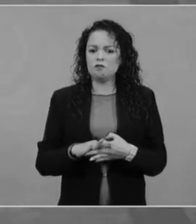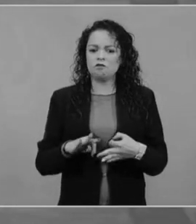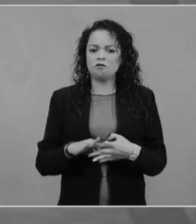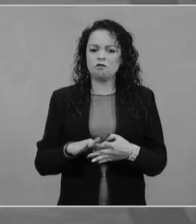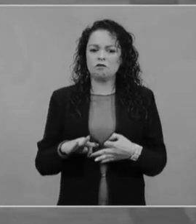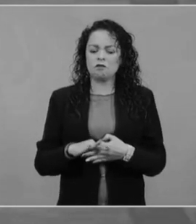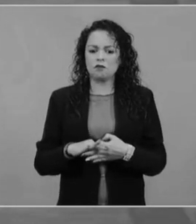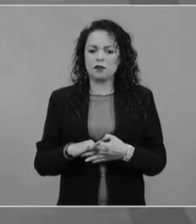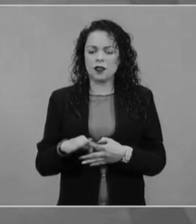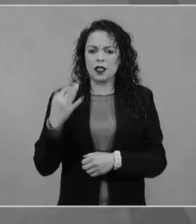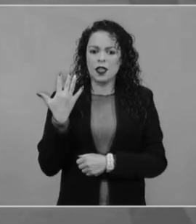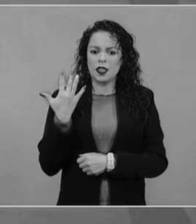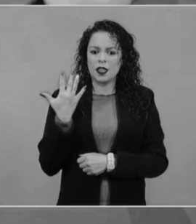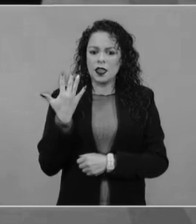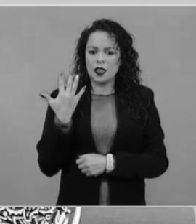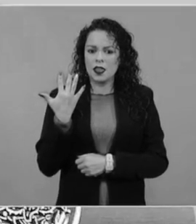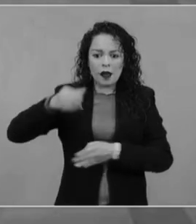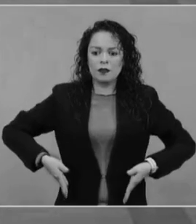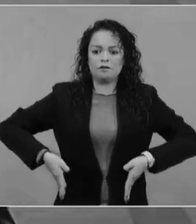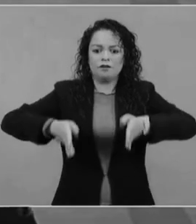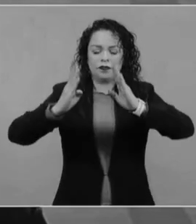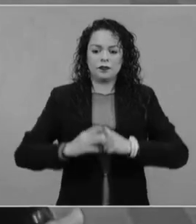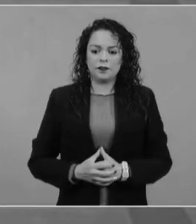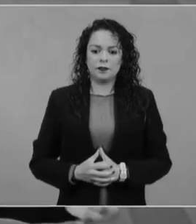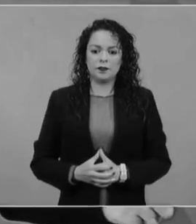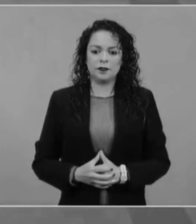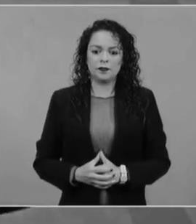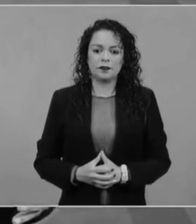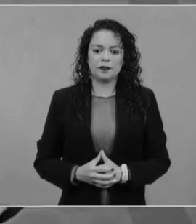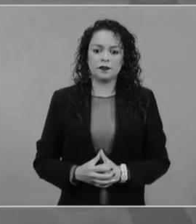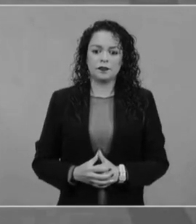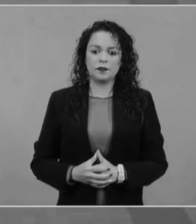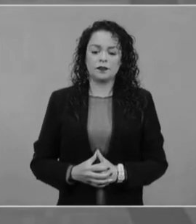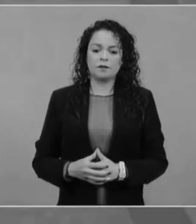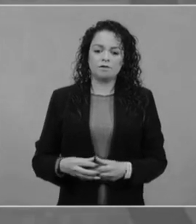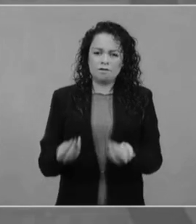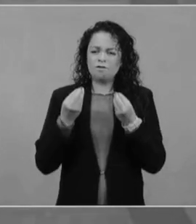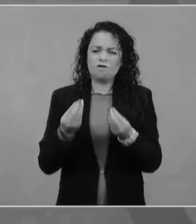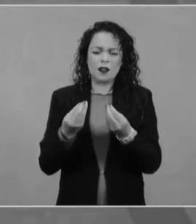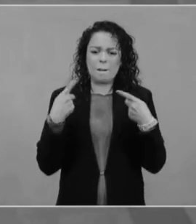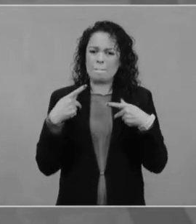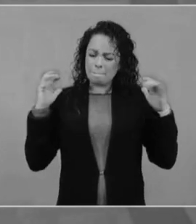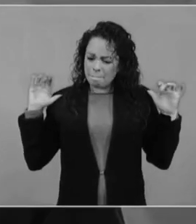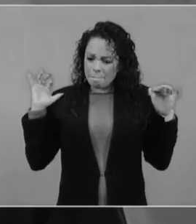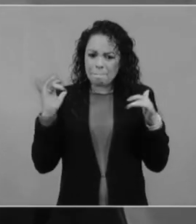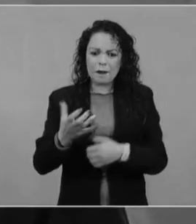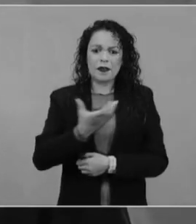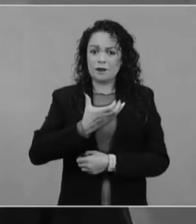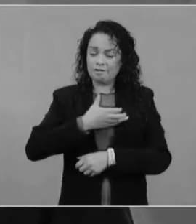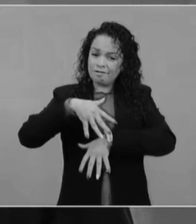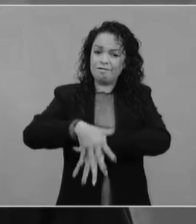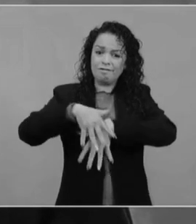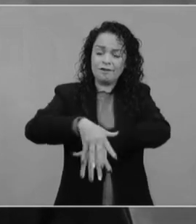concentraciones, diez mitins. Y llenábamos el zócalo, pero necesitábamos más.